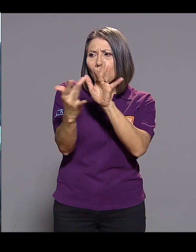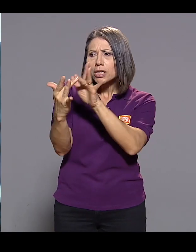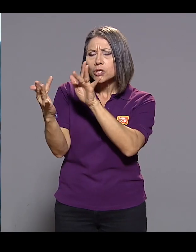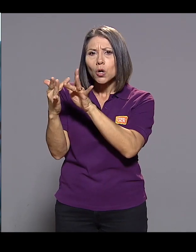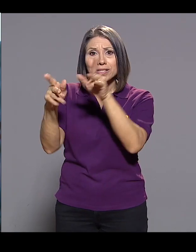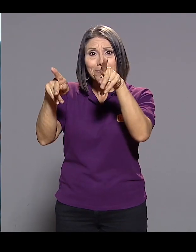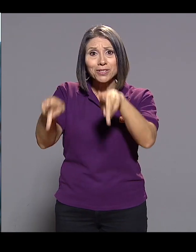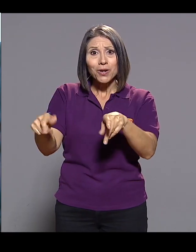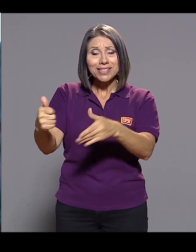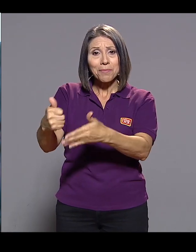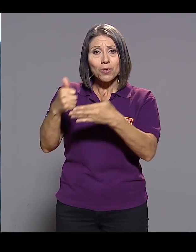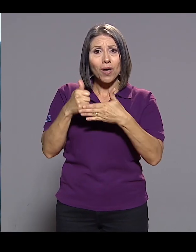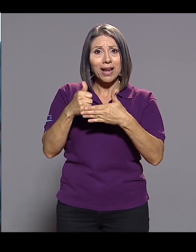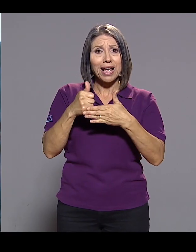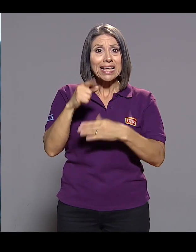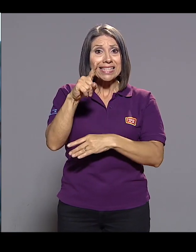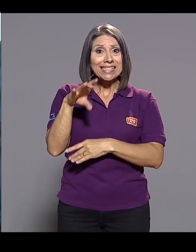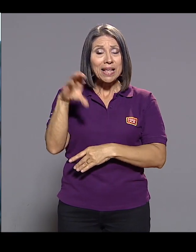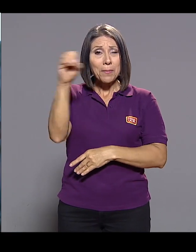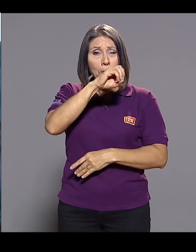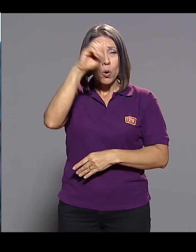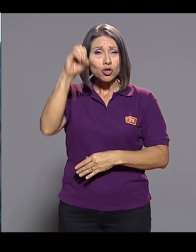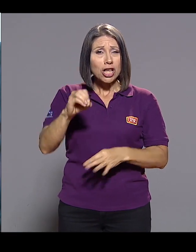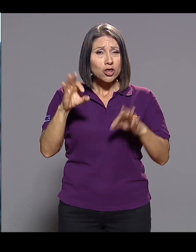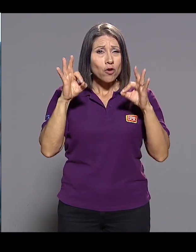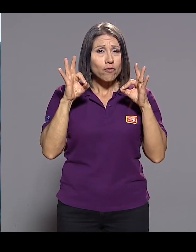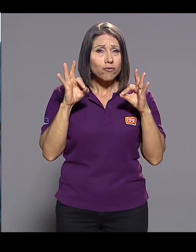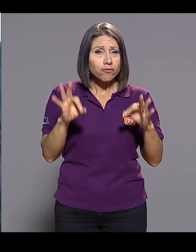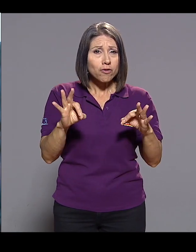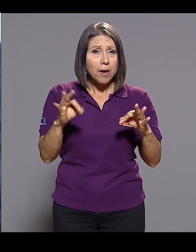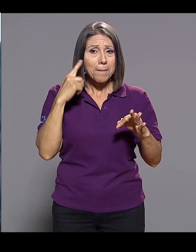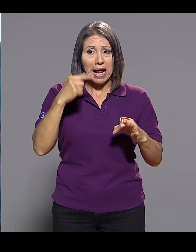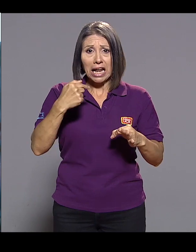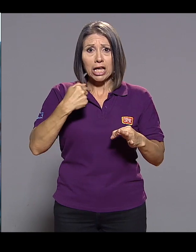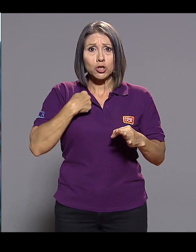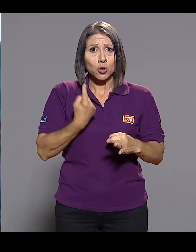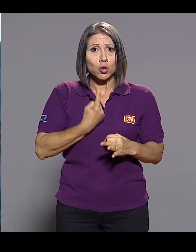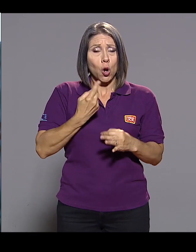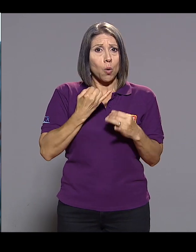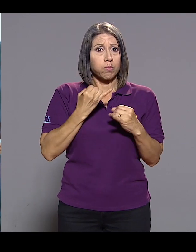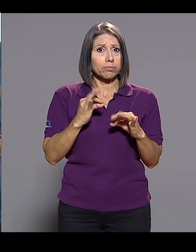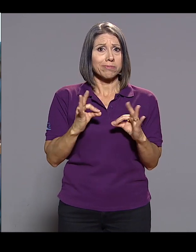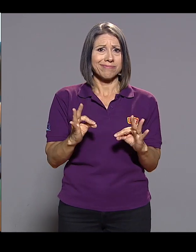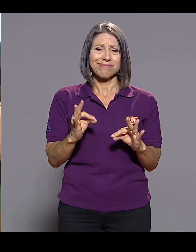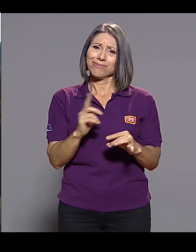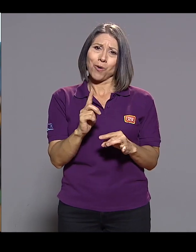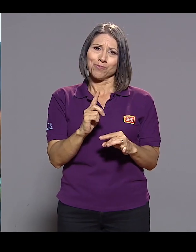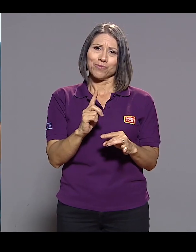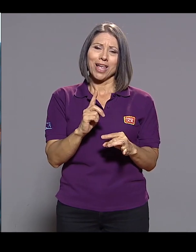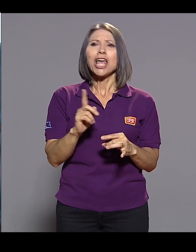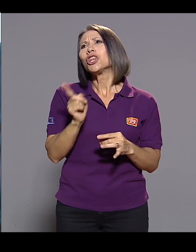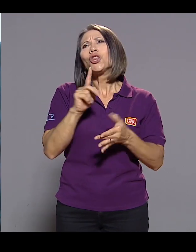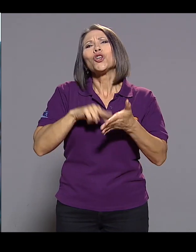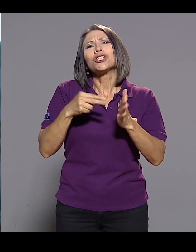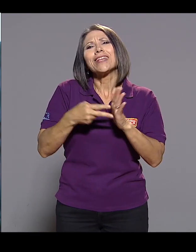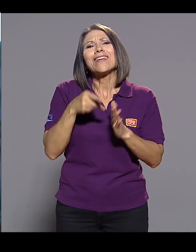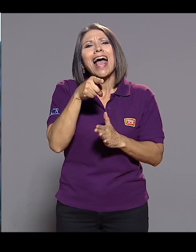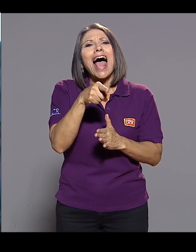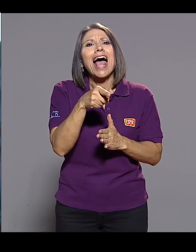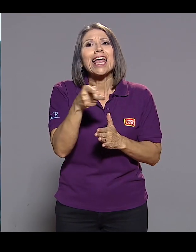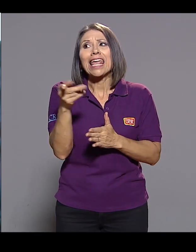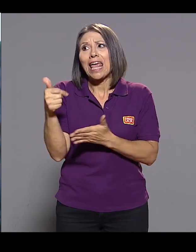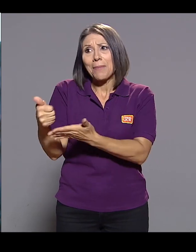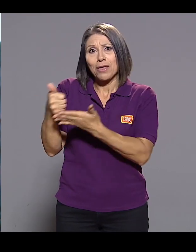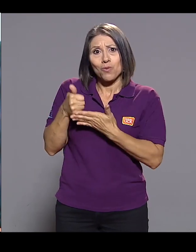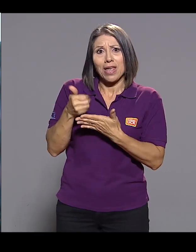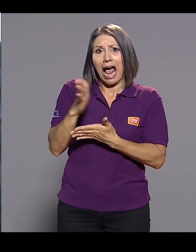que me ayudaran porque no hay 100% de condiciones para que yo no necesite de nadie no que tenga nada de malo, pero sería más